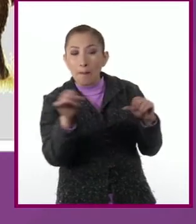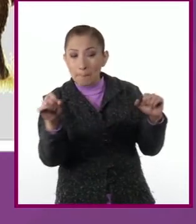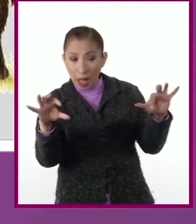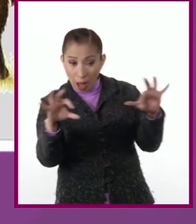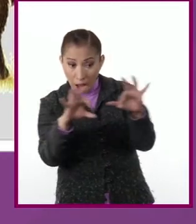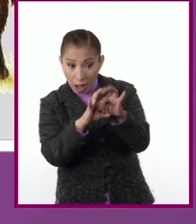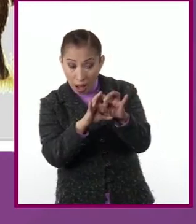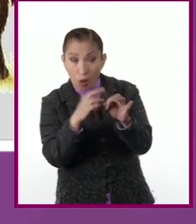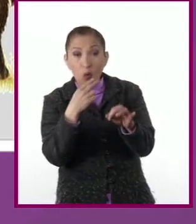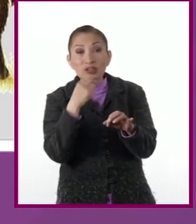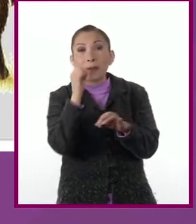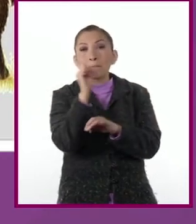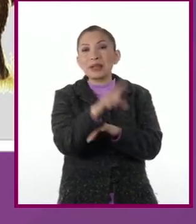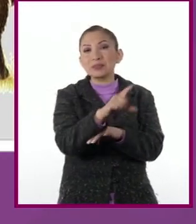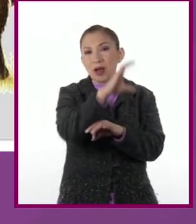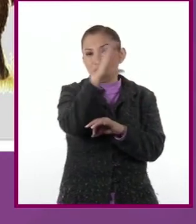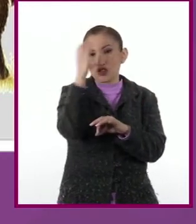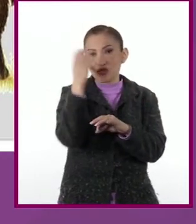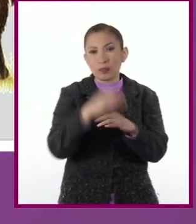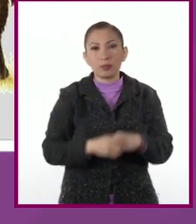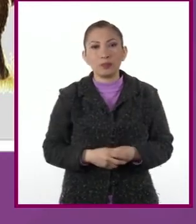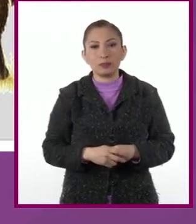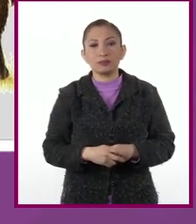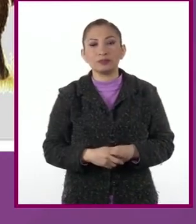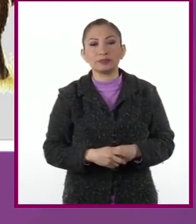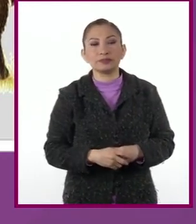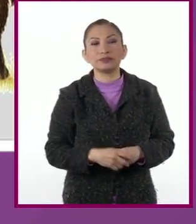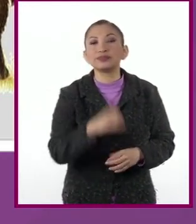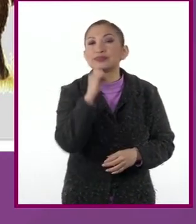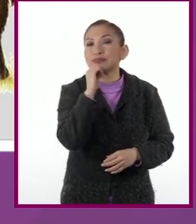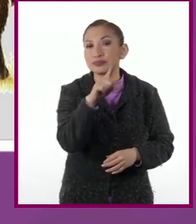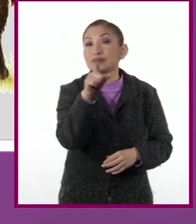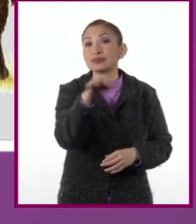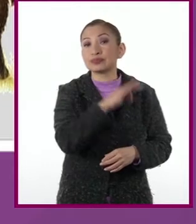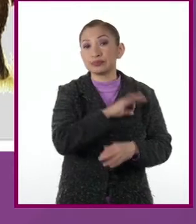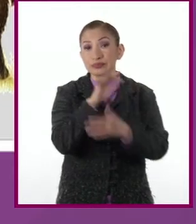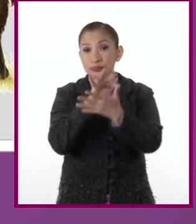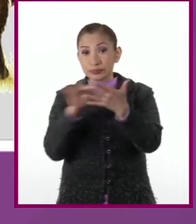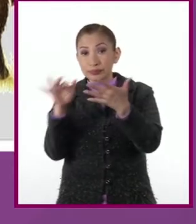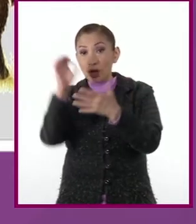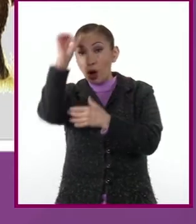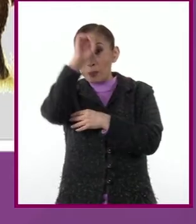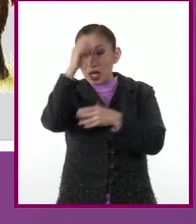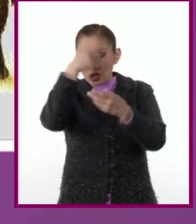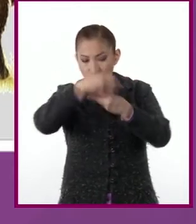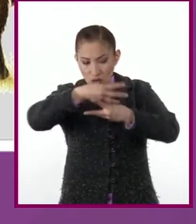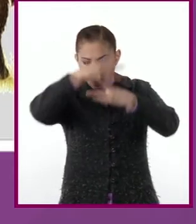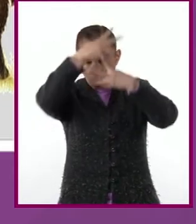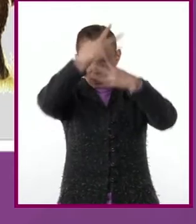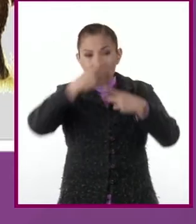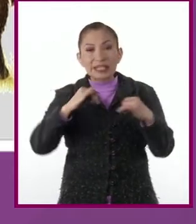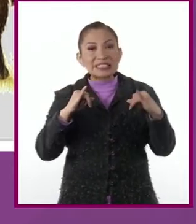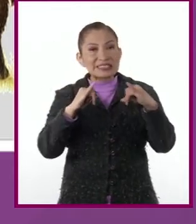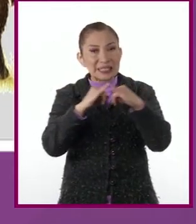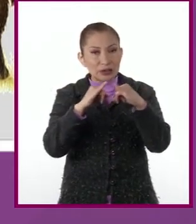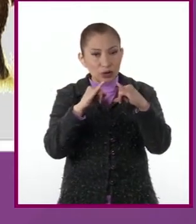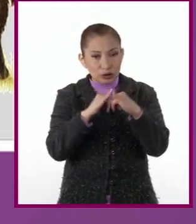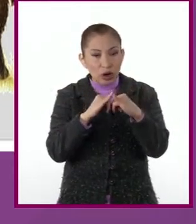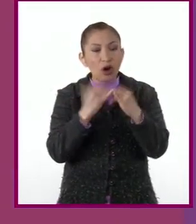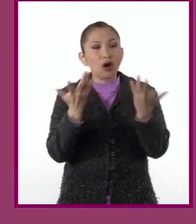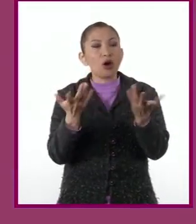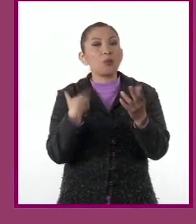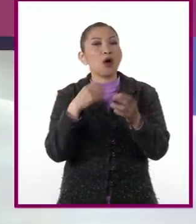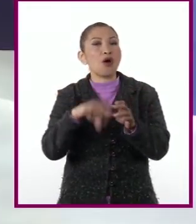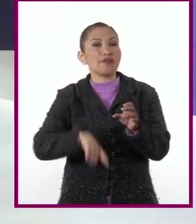medios han utilizado la misma fuente. También pueden leer los comentarios hechos por instituciones como